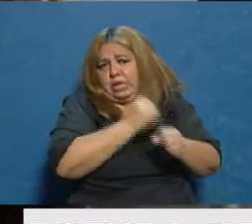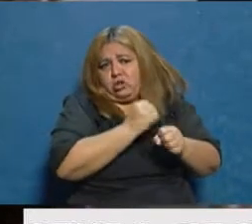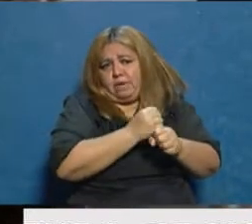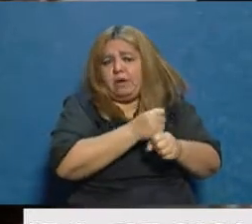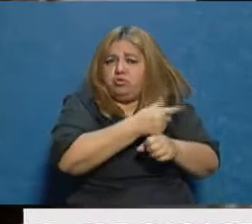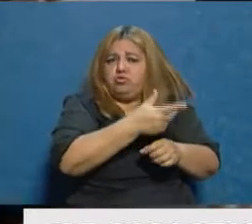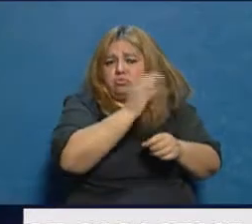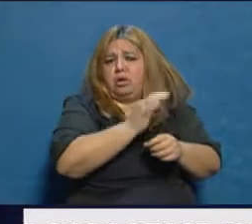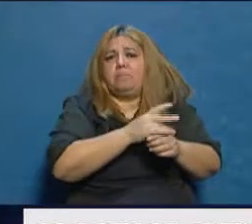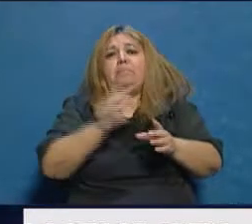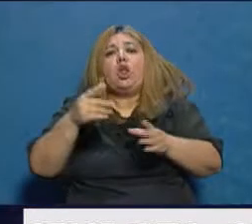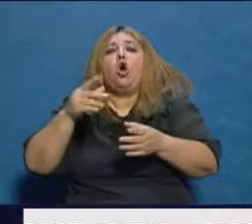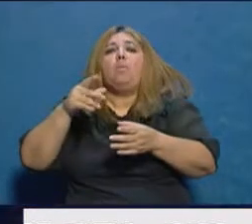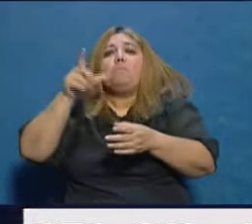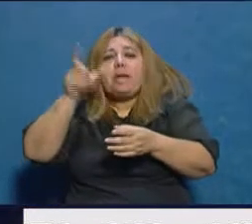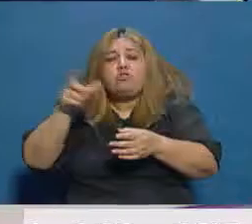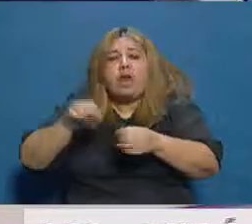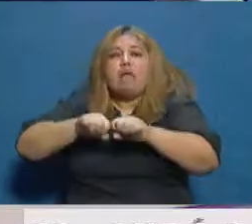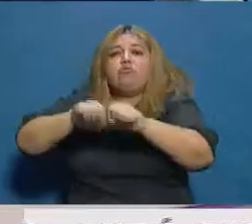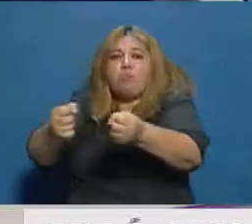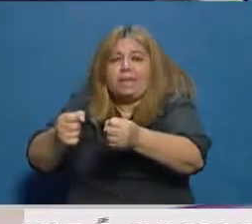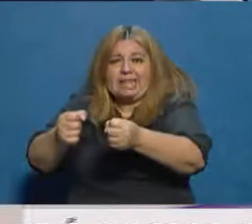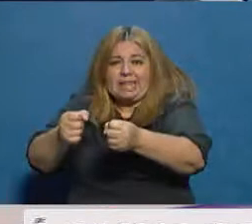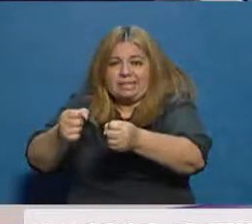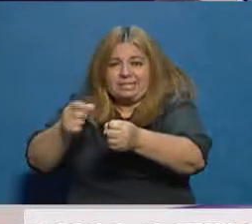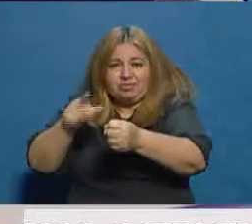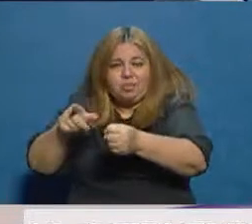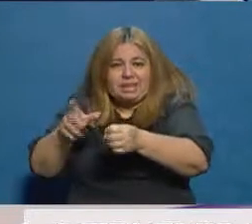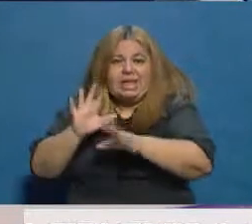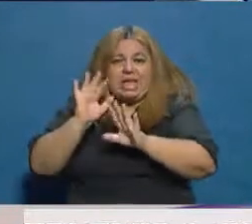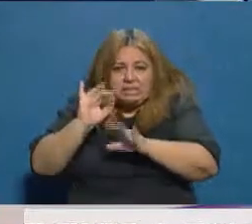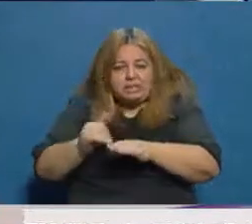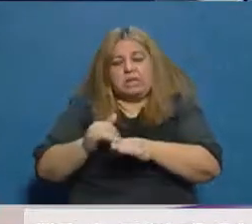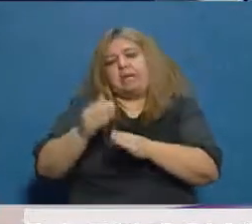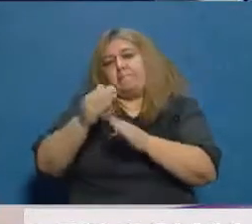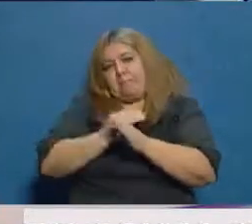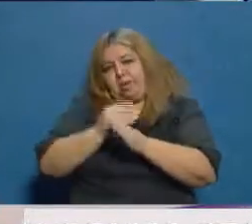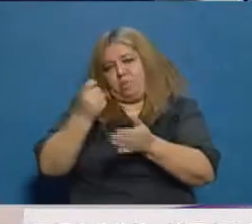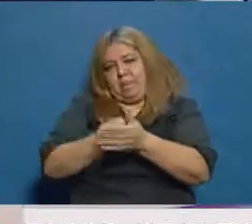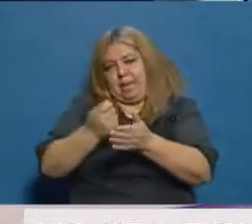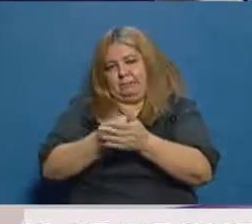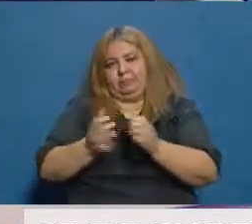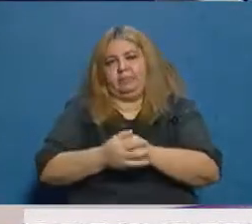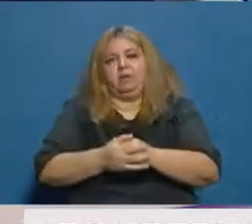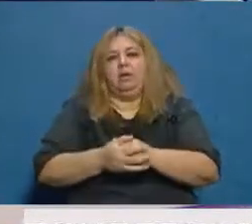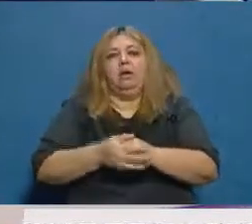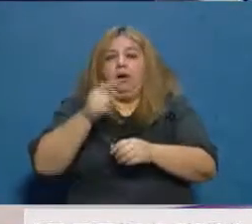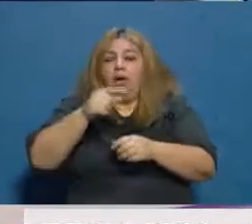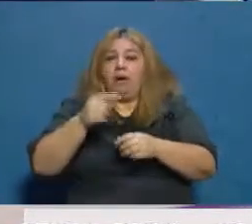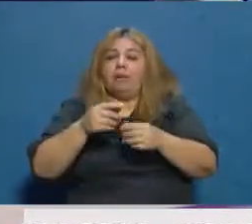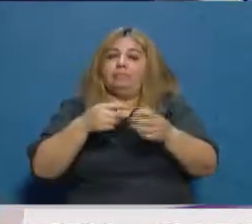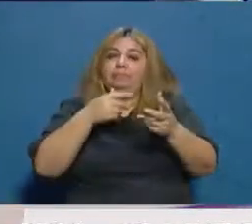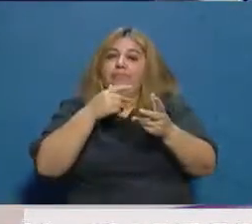vamos a escuchar primero que nada la palabra de Alin, referente de CECITIS, con quien esta mañana estábamos hablando acerca de esta